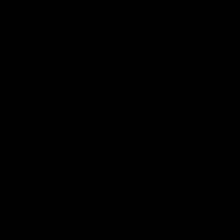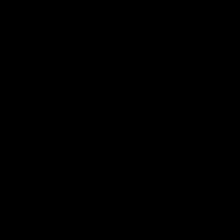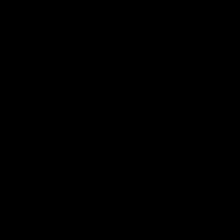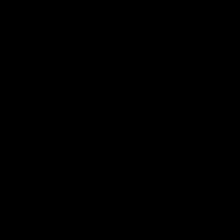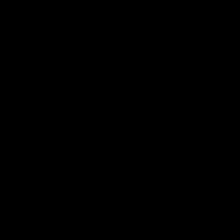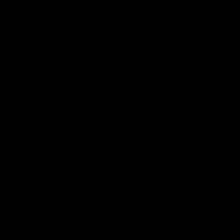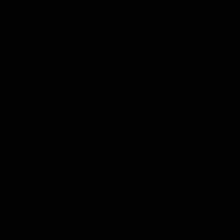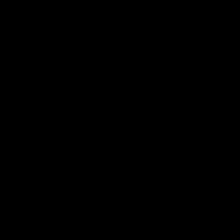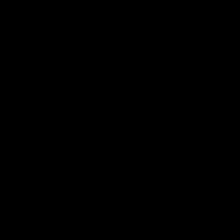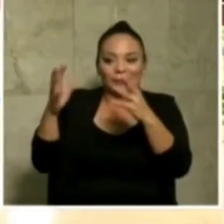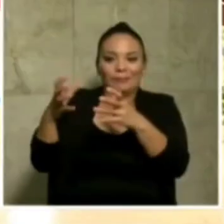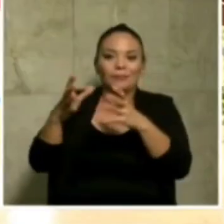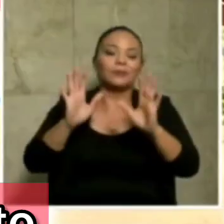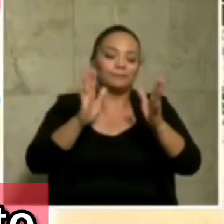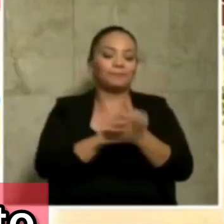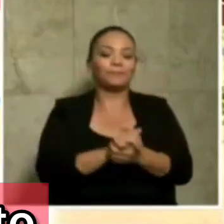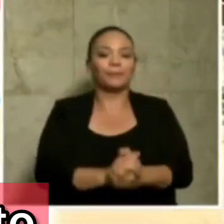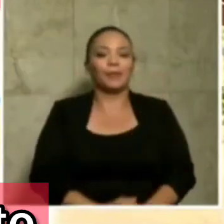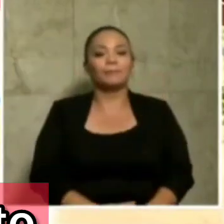juzguen ustedes mismos.